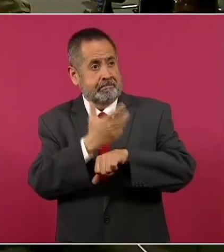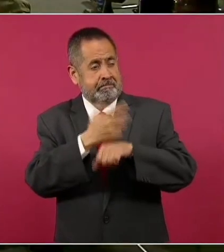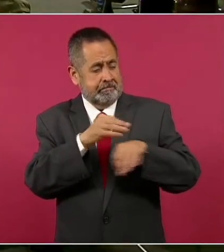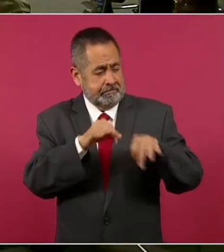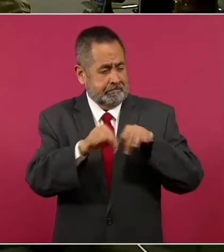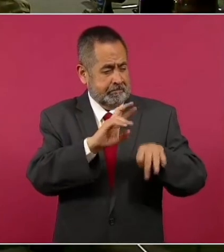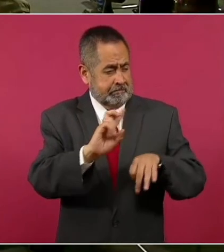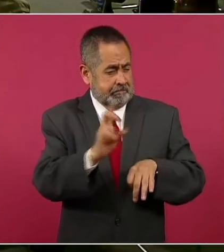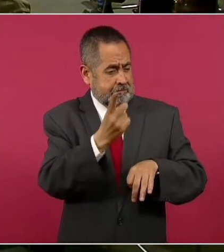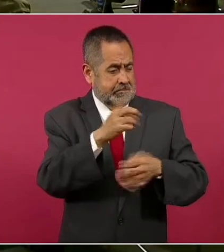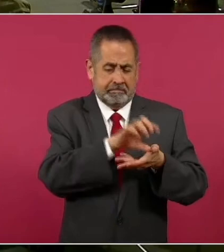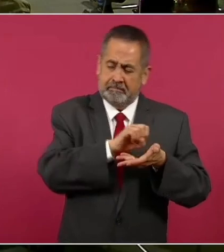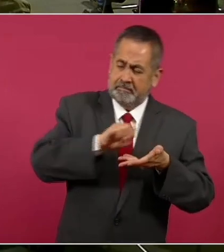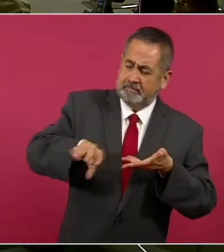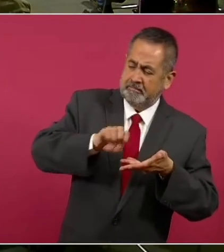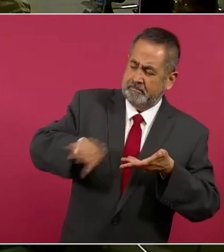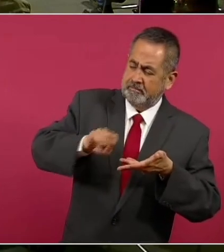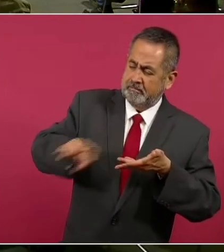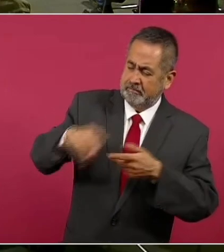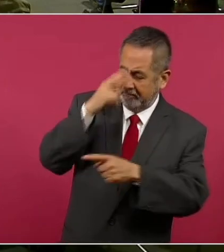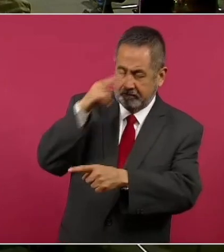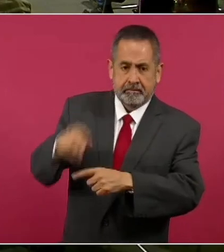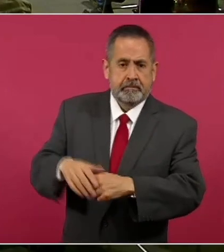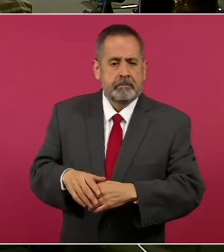Ahora sí regresamos con Sheridan.